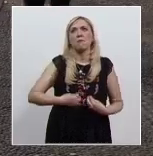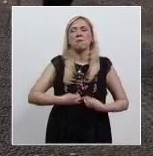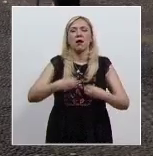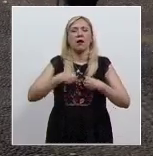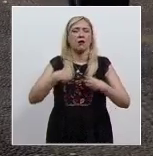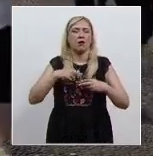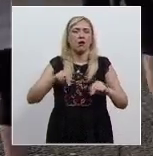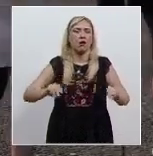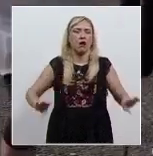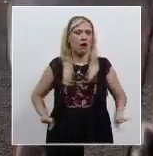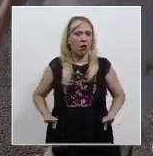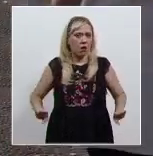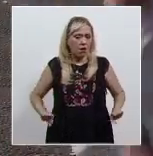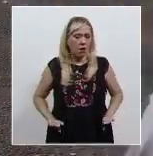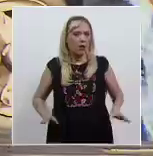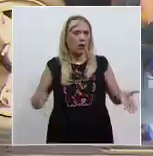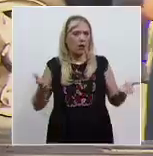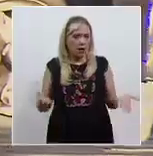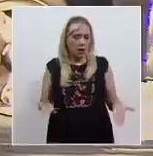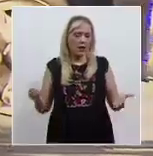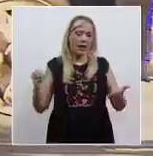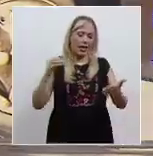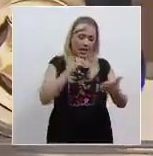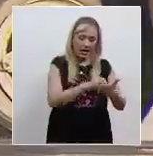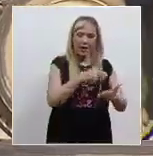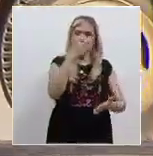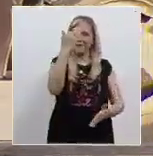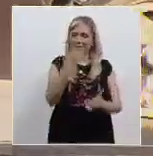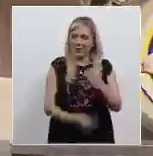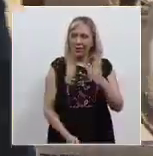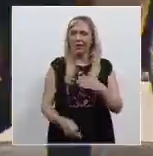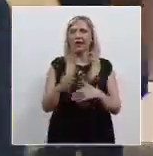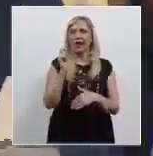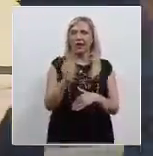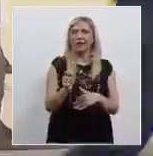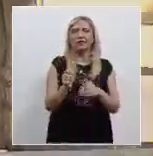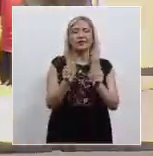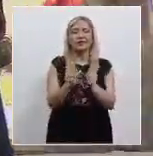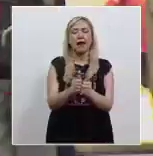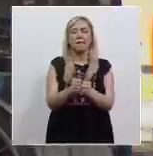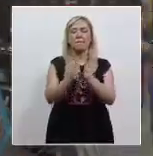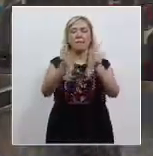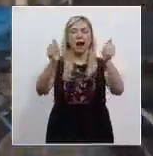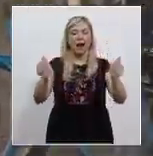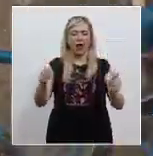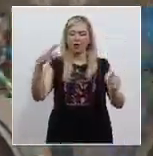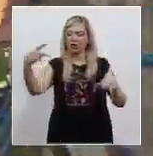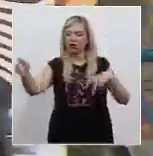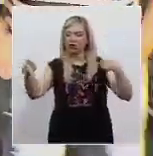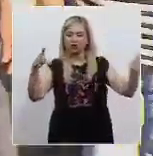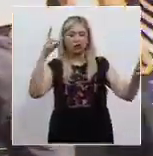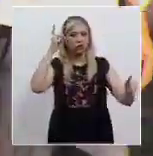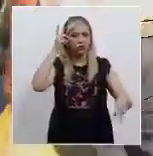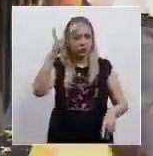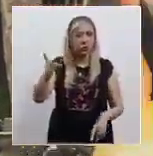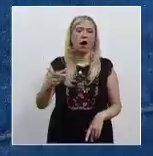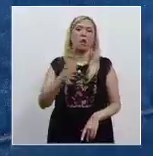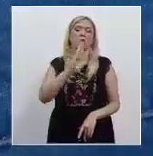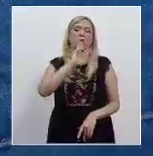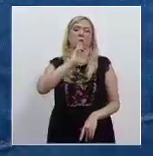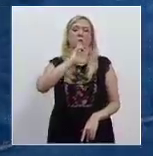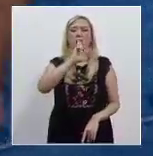En consecuencia, debió incluir la opción de la separación de bienes, que se apega más a la naturaleza jurídica del